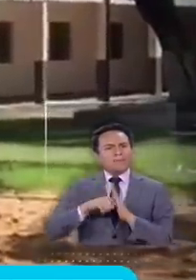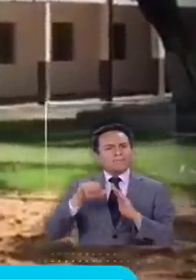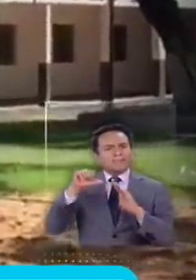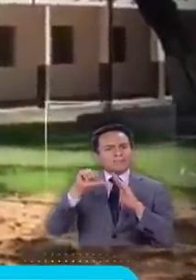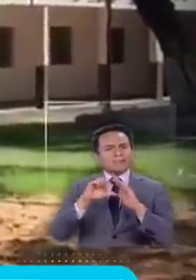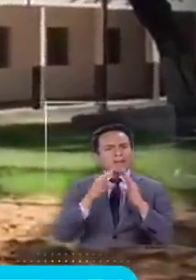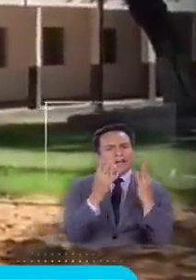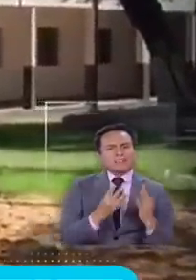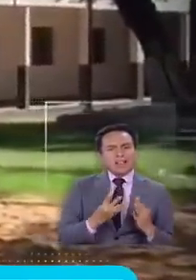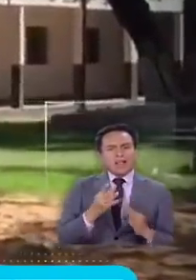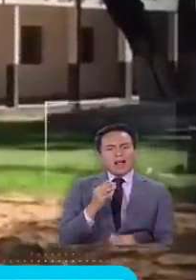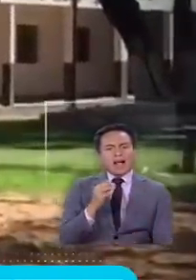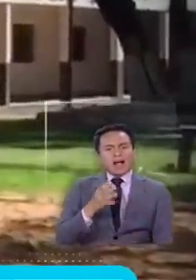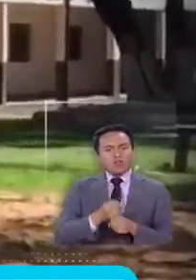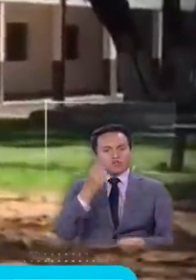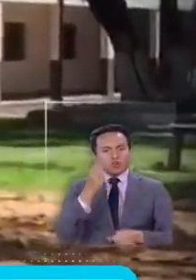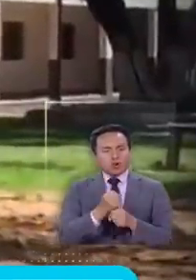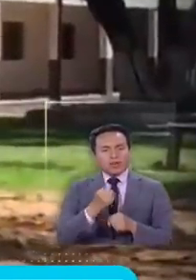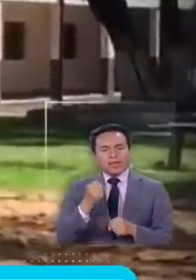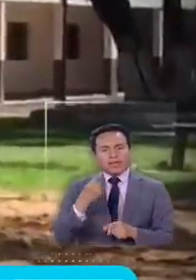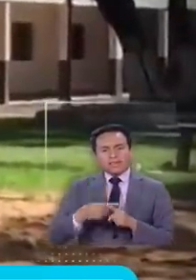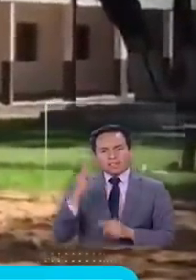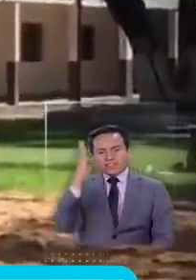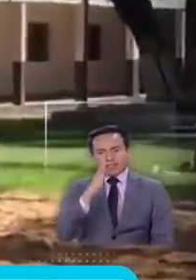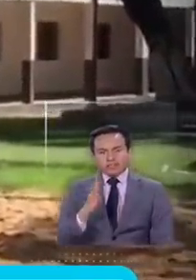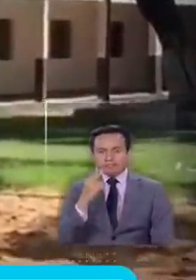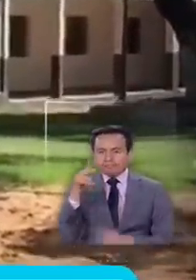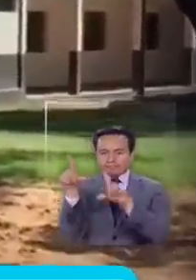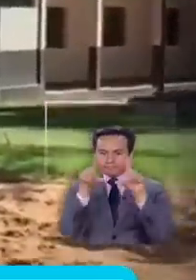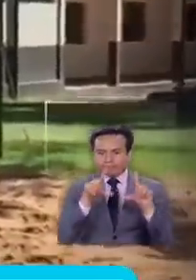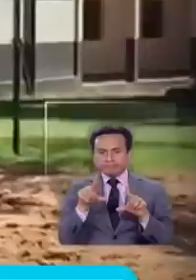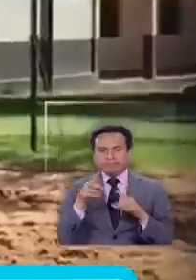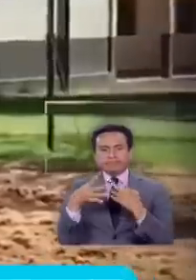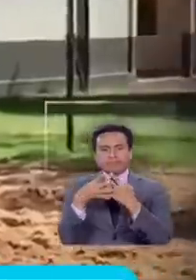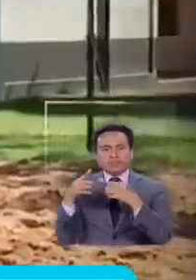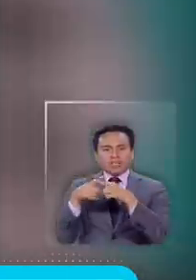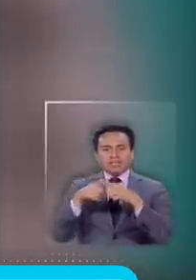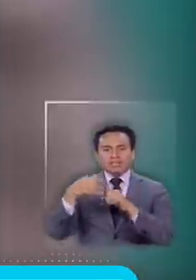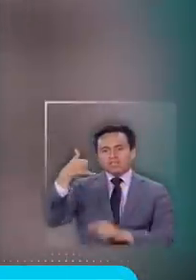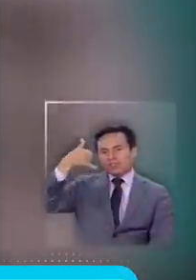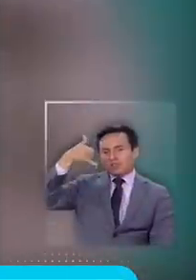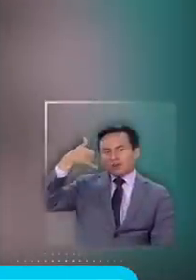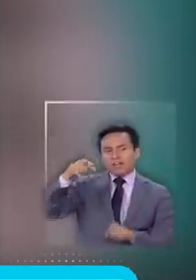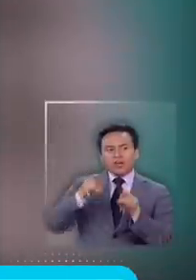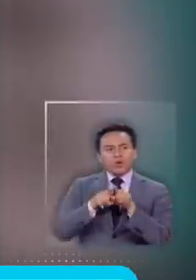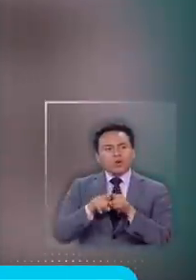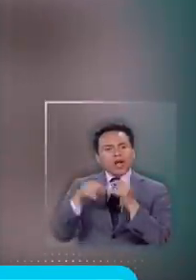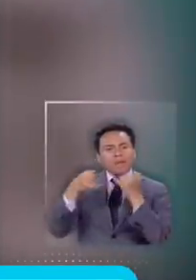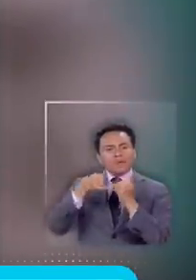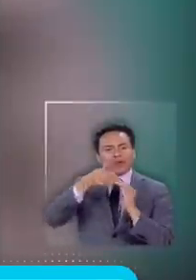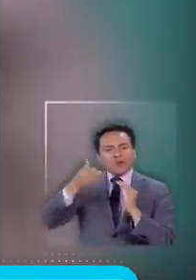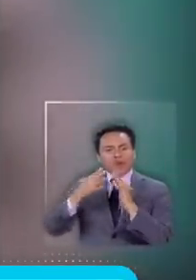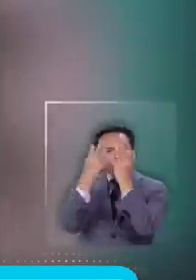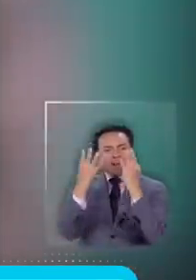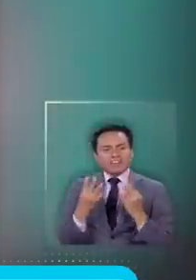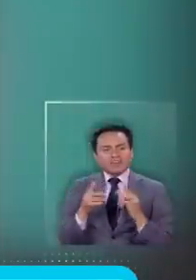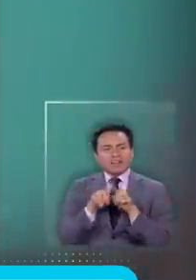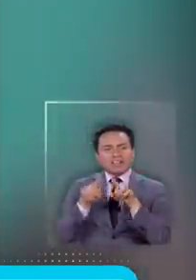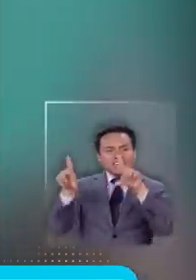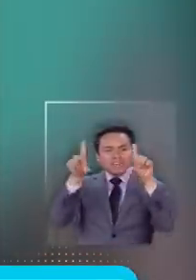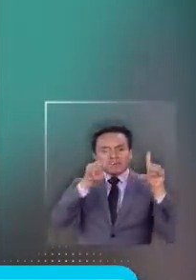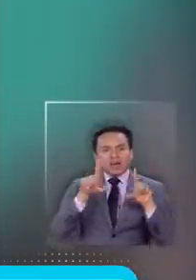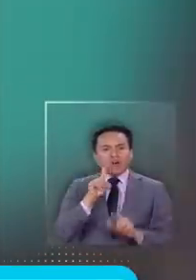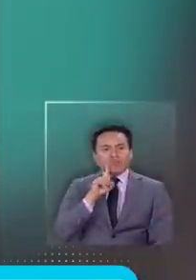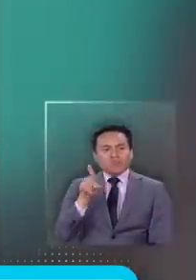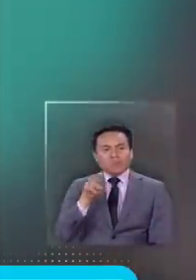Asunción el ex astro brasileño se le vio en redes sociales haciendo un video selfie con un amigo del recinto penal ahí está la imagen